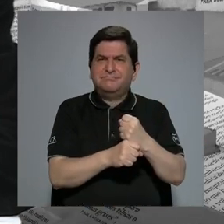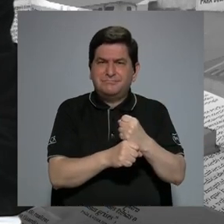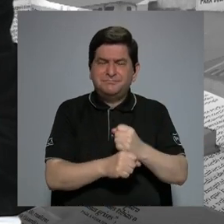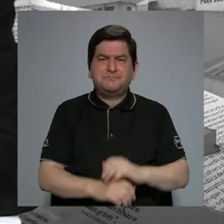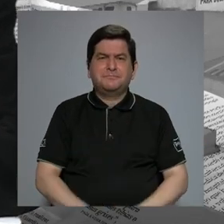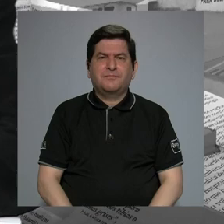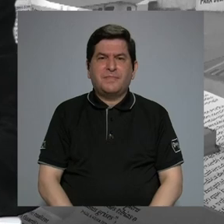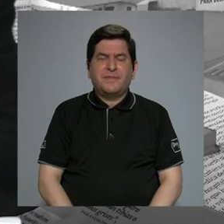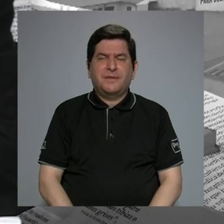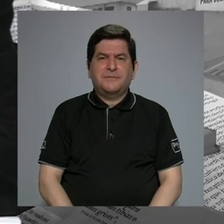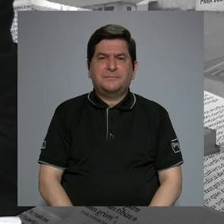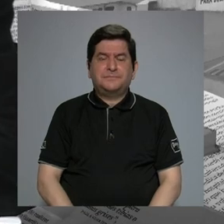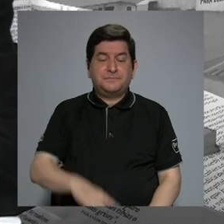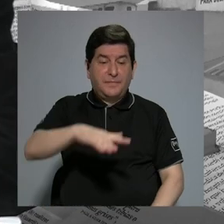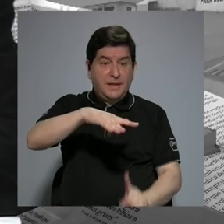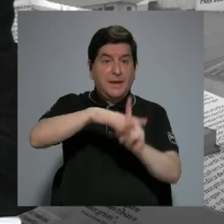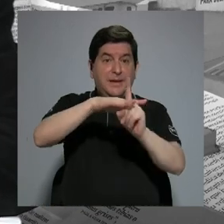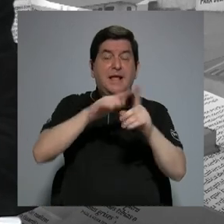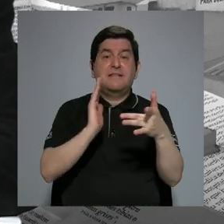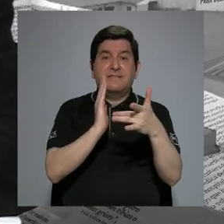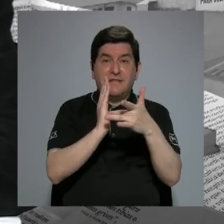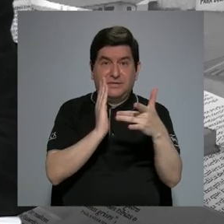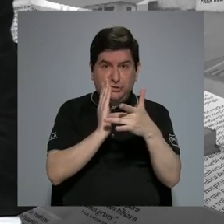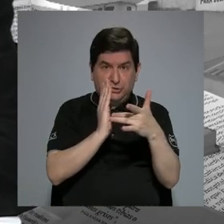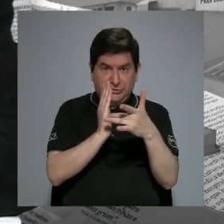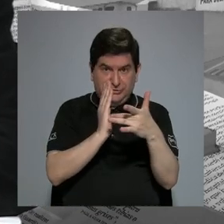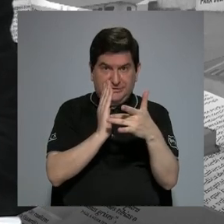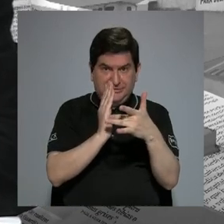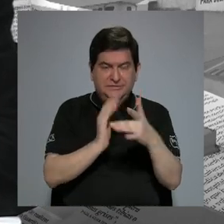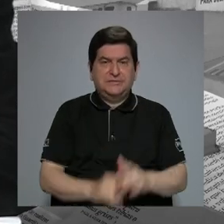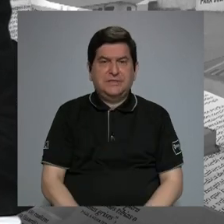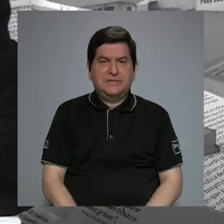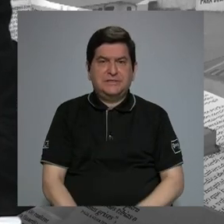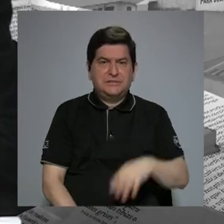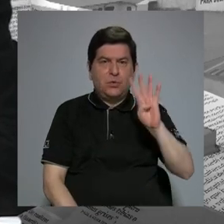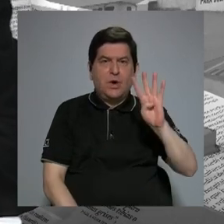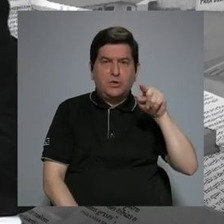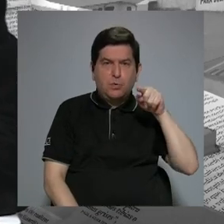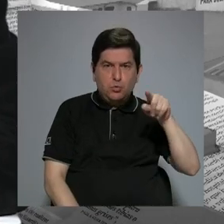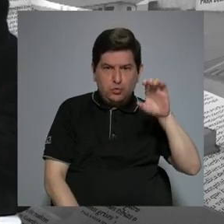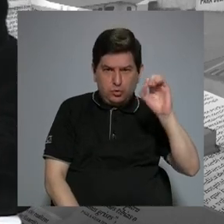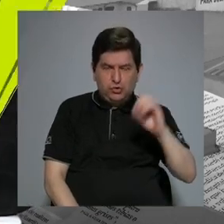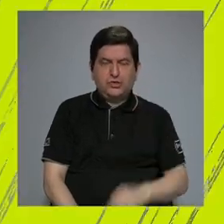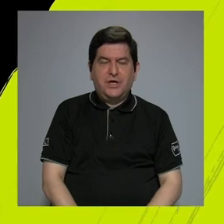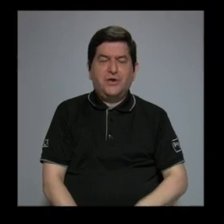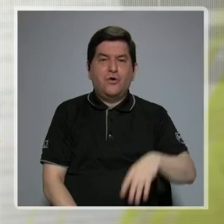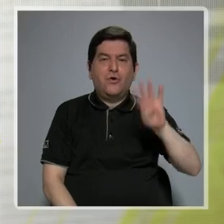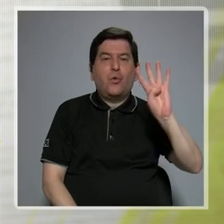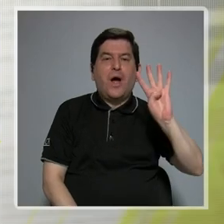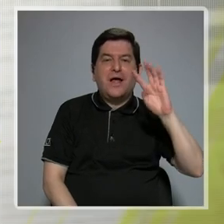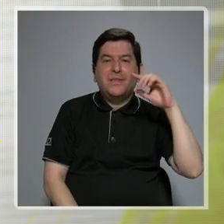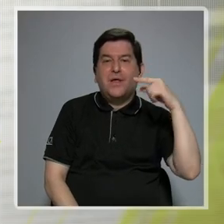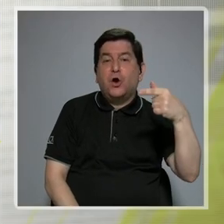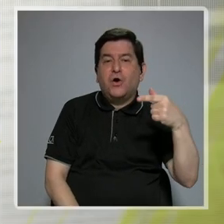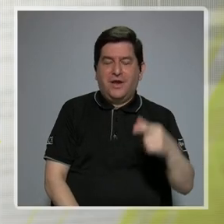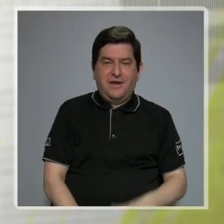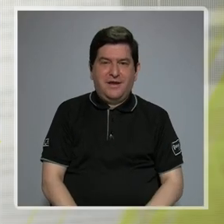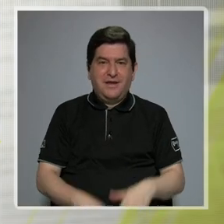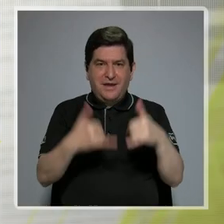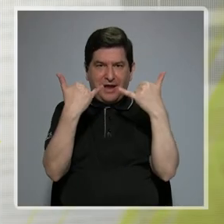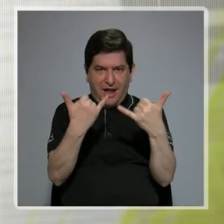Cuando llegó las tecnologías 4.0, las 4G, porque ahora estamos